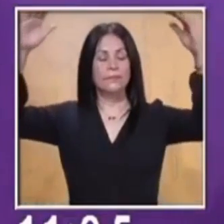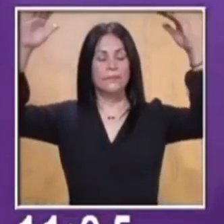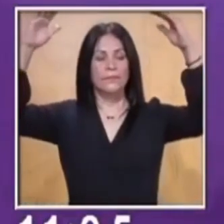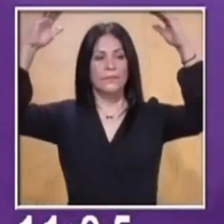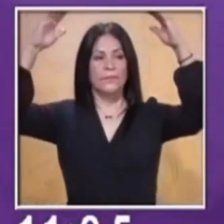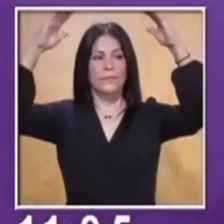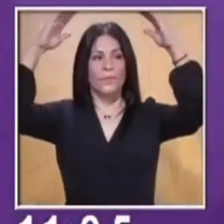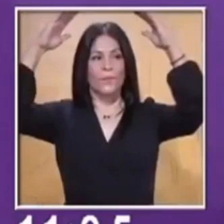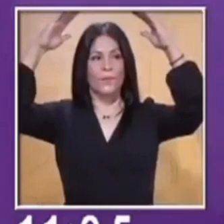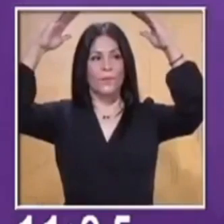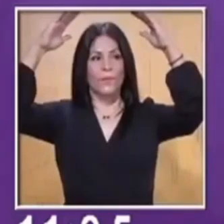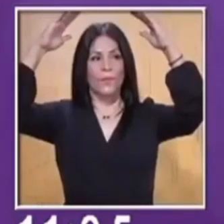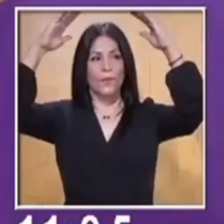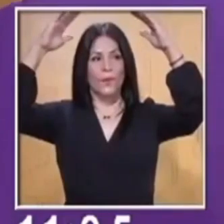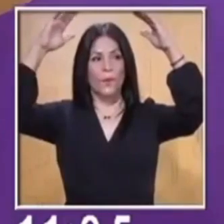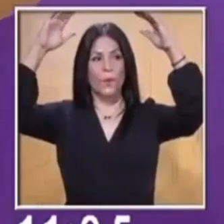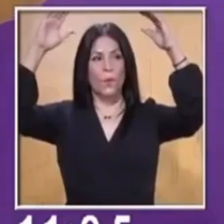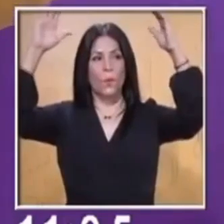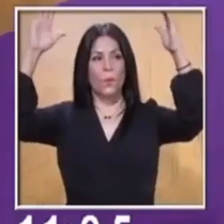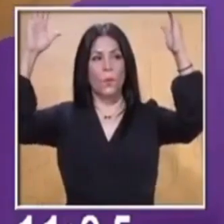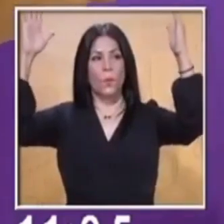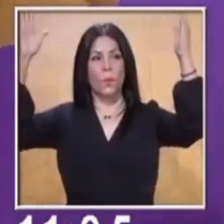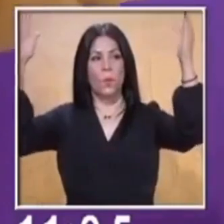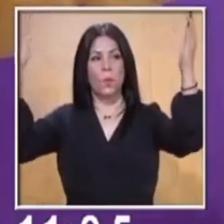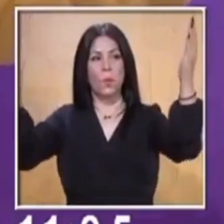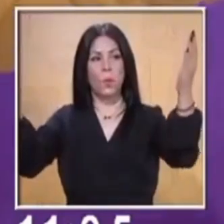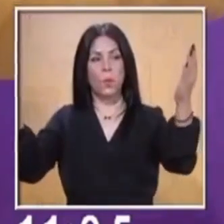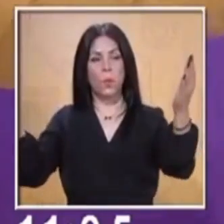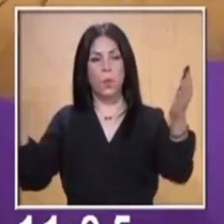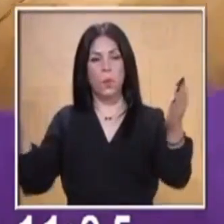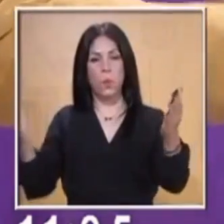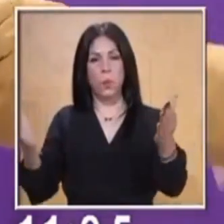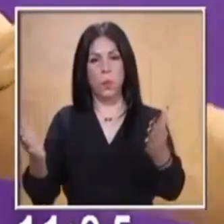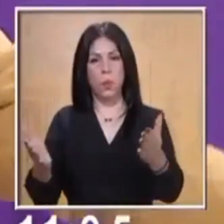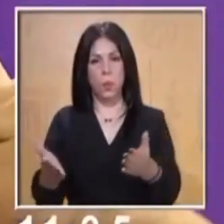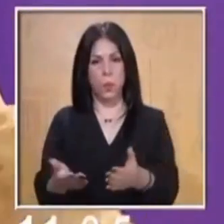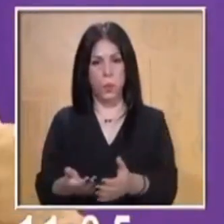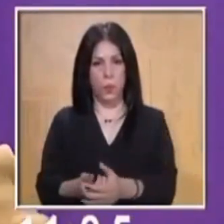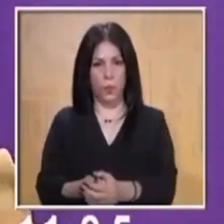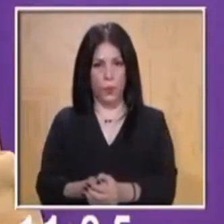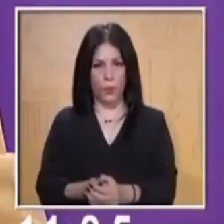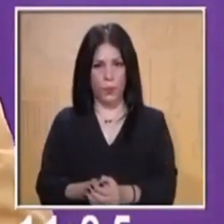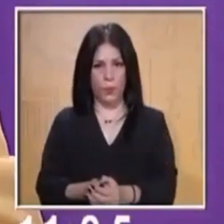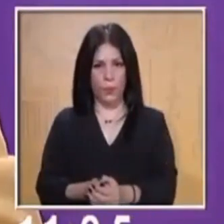Inhalamos, soltamos. Dos, tres, último.